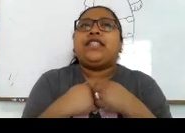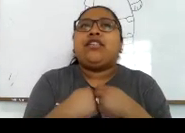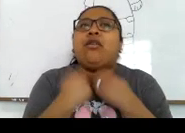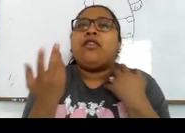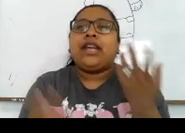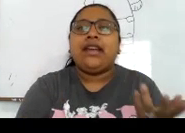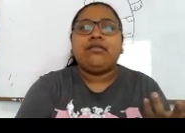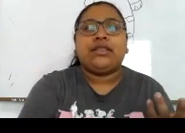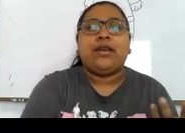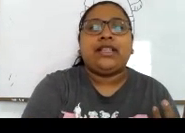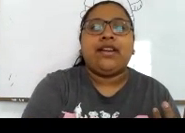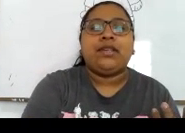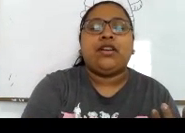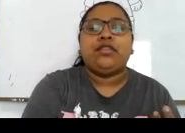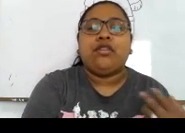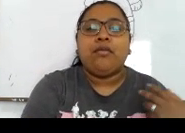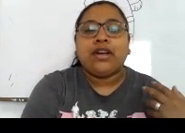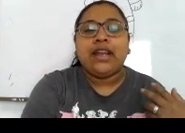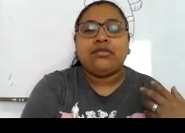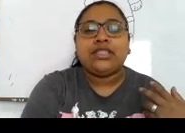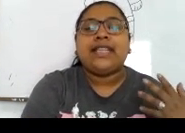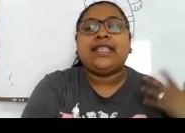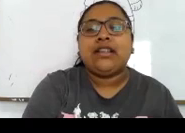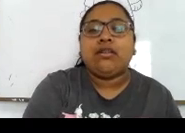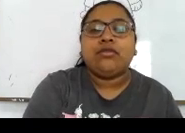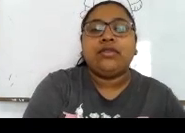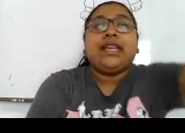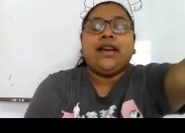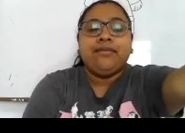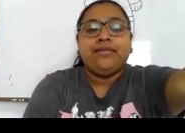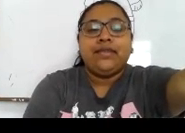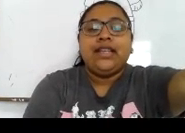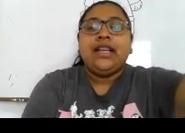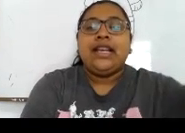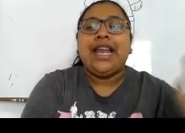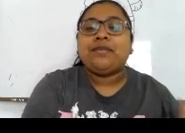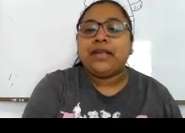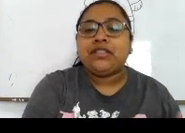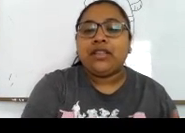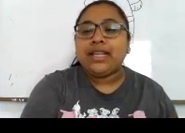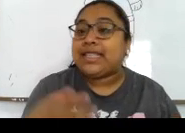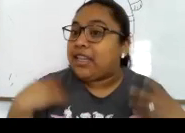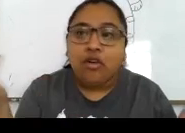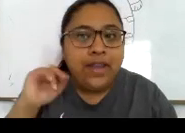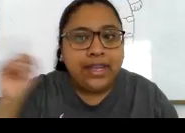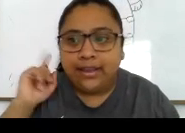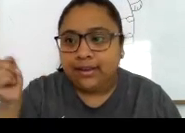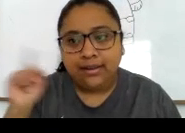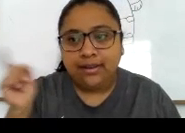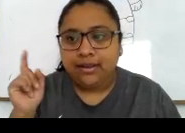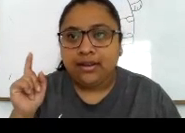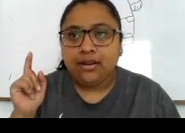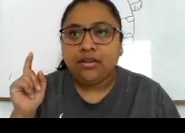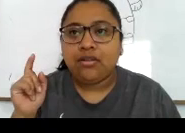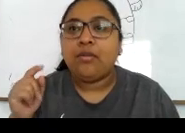Entonces ¿Cómo creen? Voy a activar El micrófono ¿Cómo creen ustedes Que se comunican Las personas Que no ven?